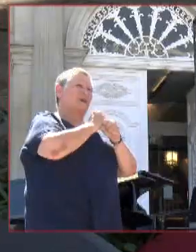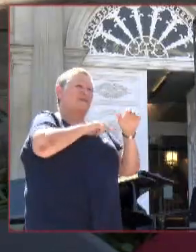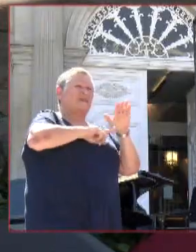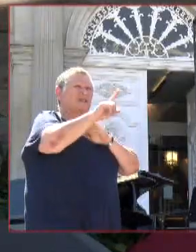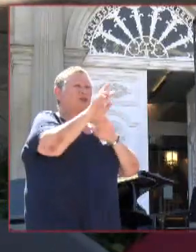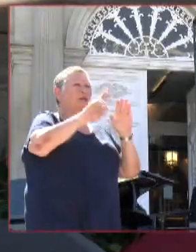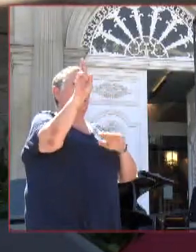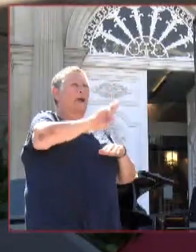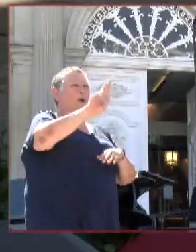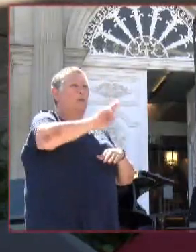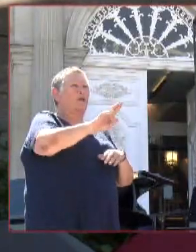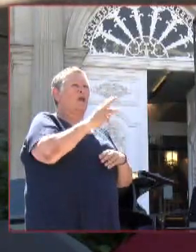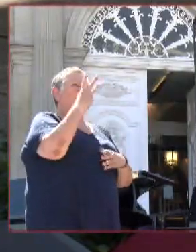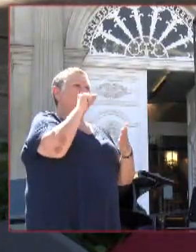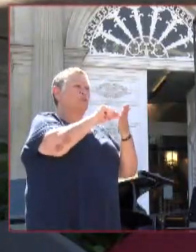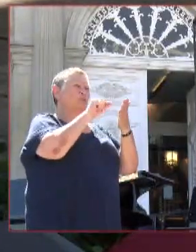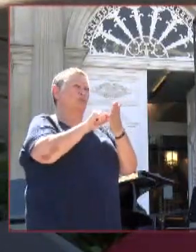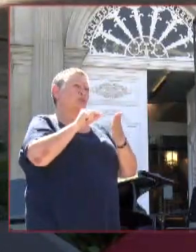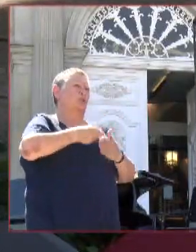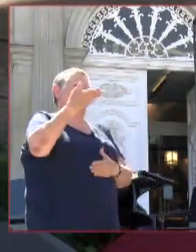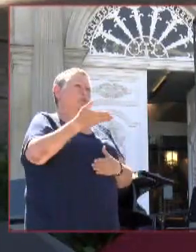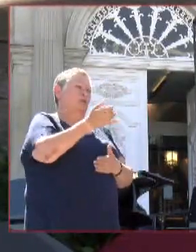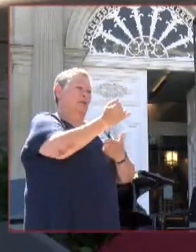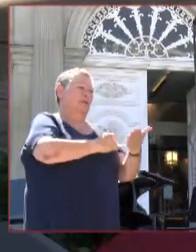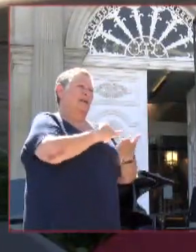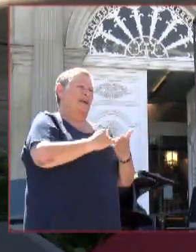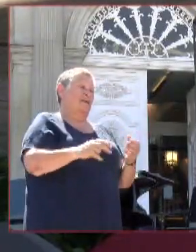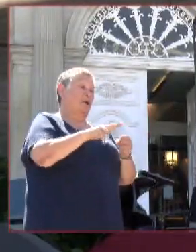cargo de toda a cidadanía. Unha provincia en transformación de dereitos. Provincial.